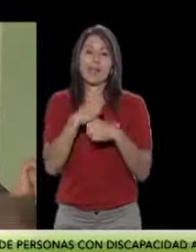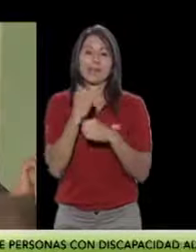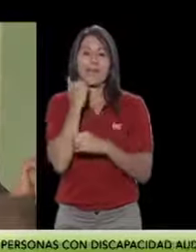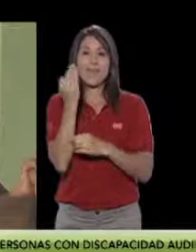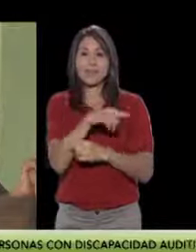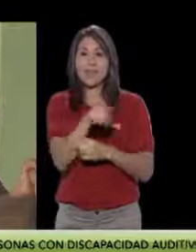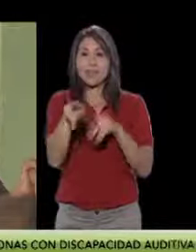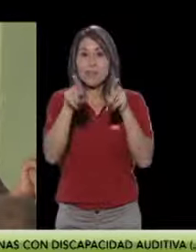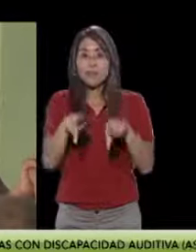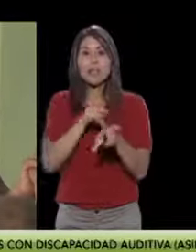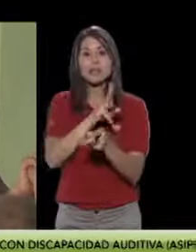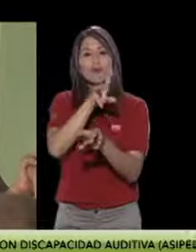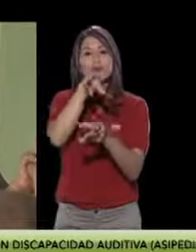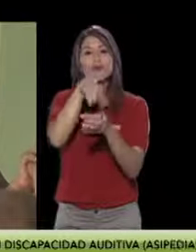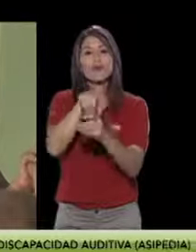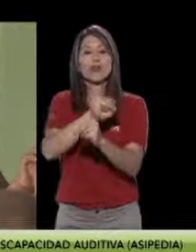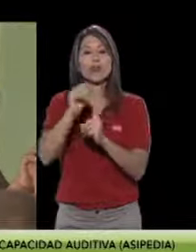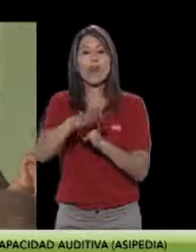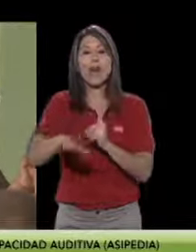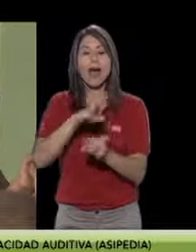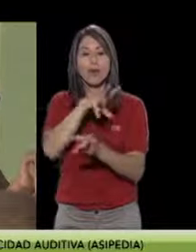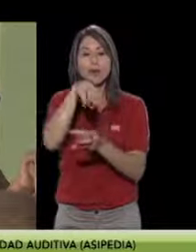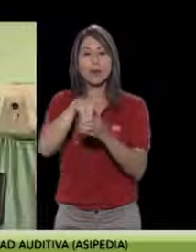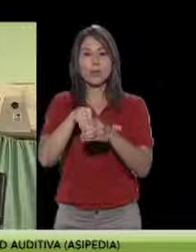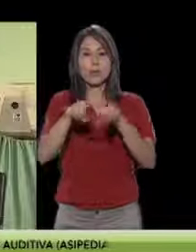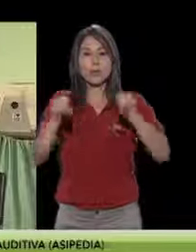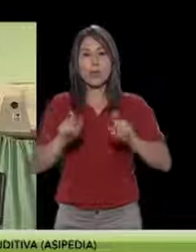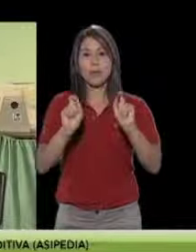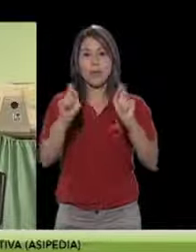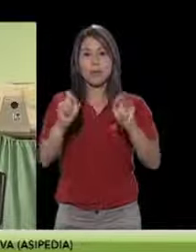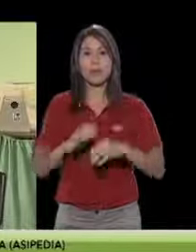su incorporación en la sociedad y en el sistema educativo.